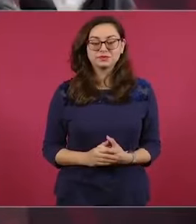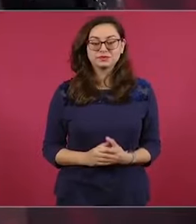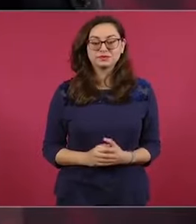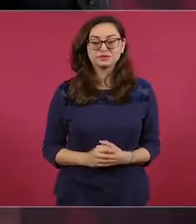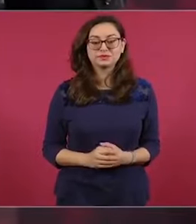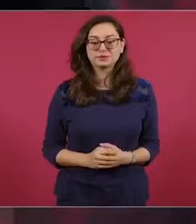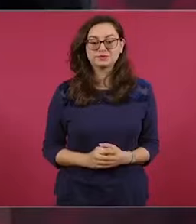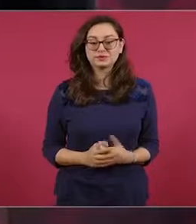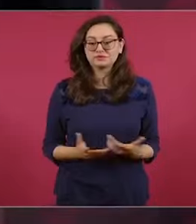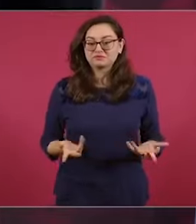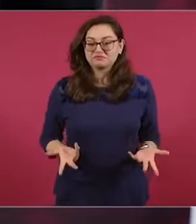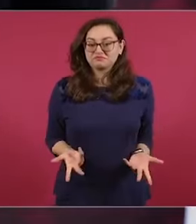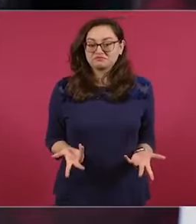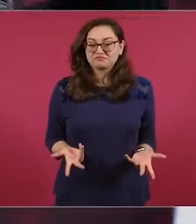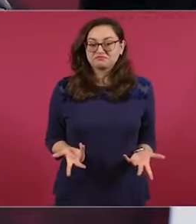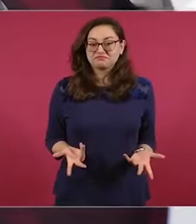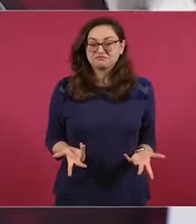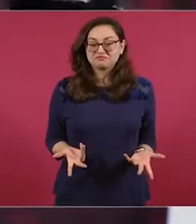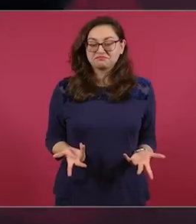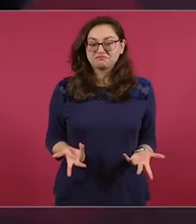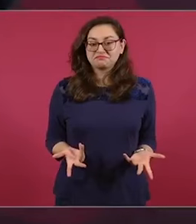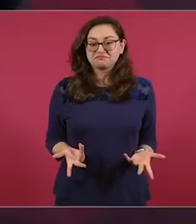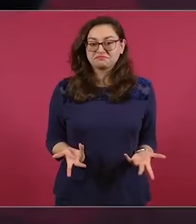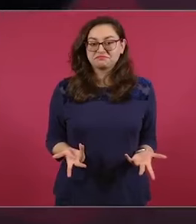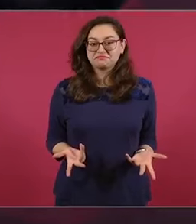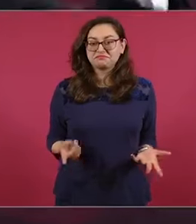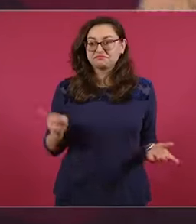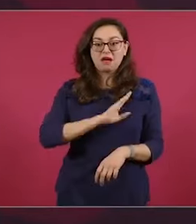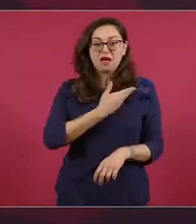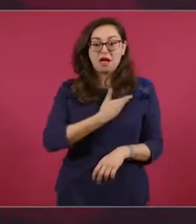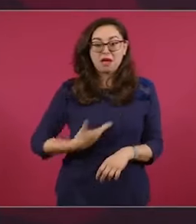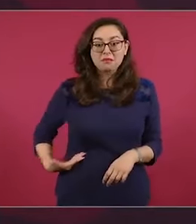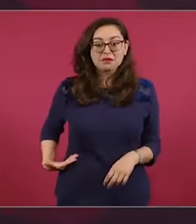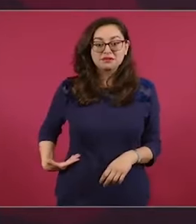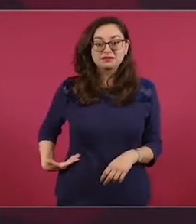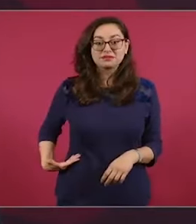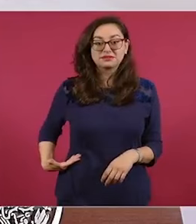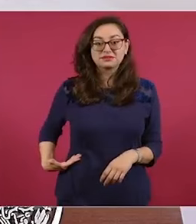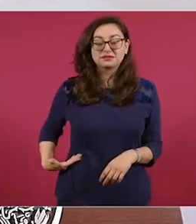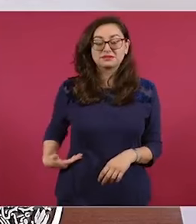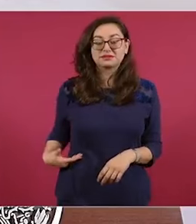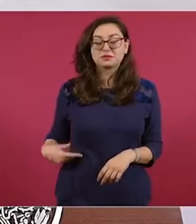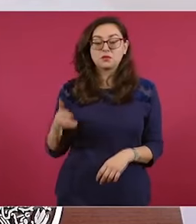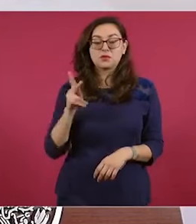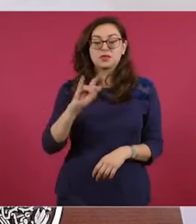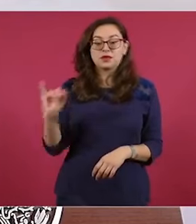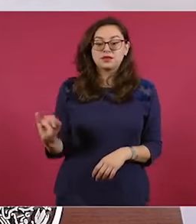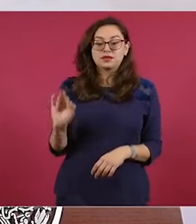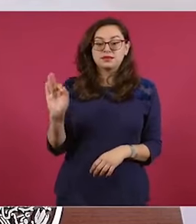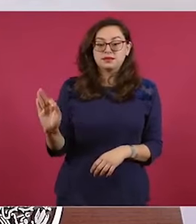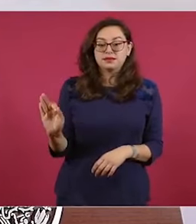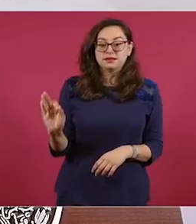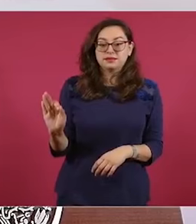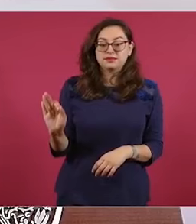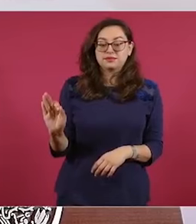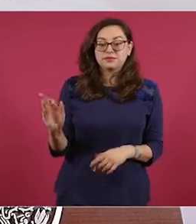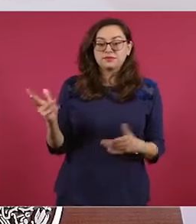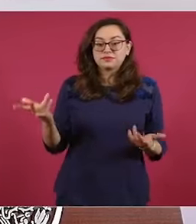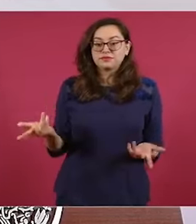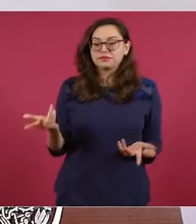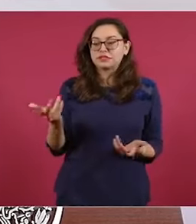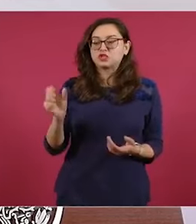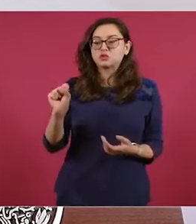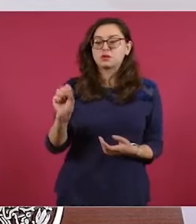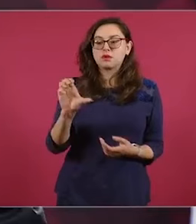que ahí tienen todavía la presidenta del Poder Judicial de la